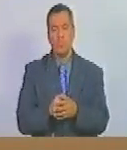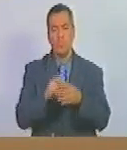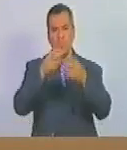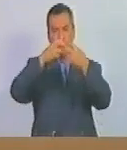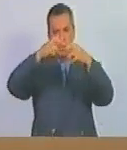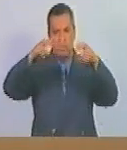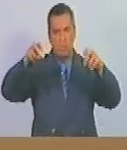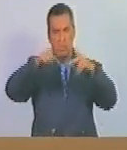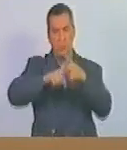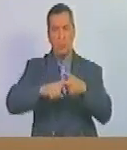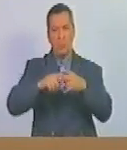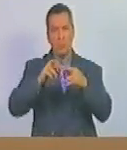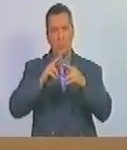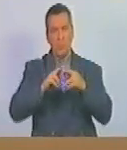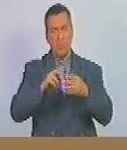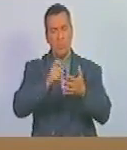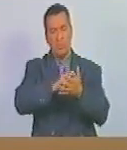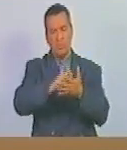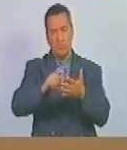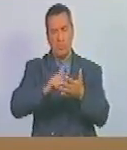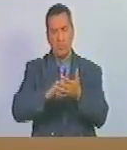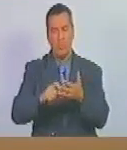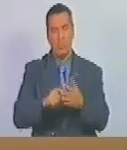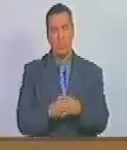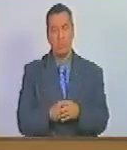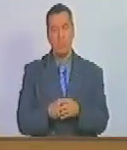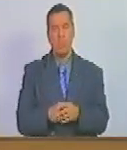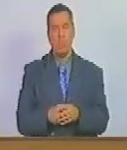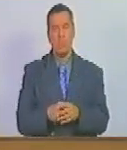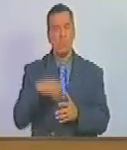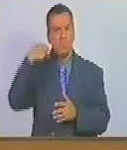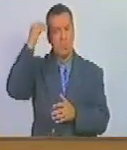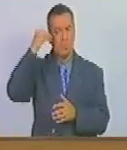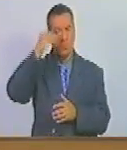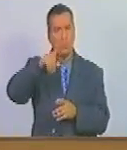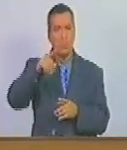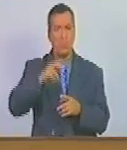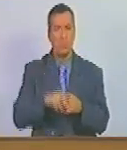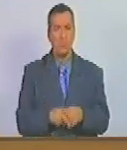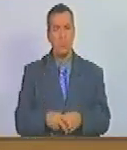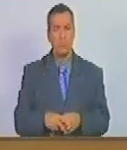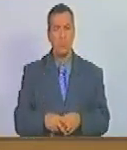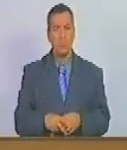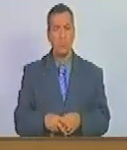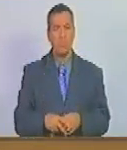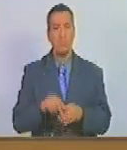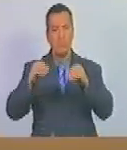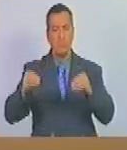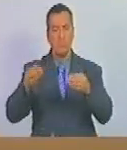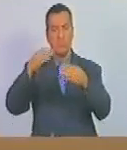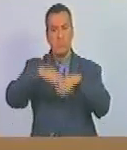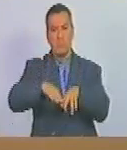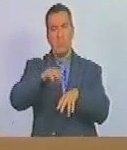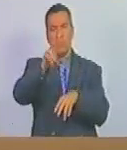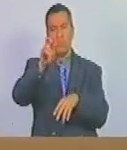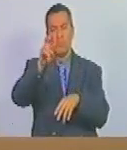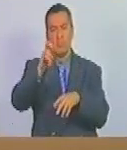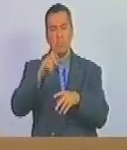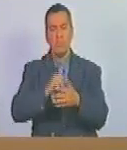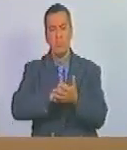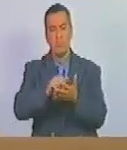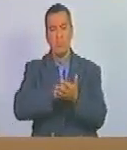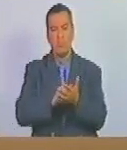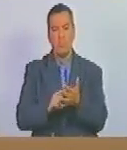epígrafe del registro esto se da no presiden en consideración el epígrafe queda aprobado incorporar un nuevo